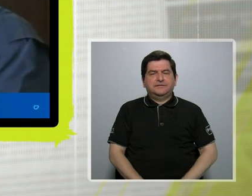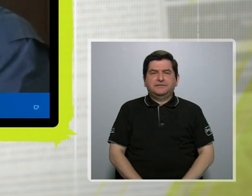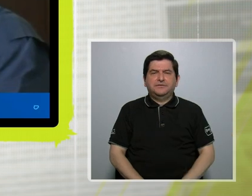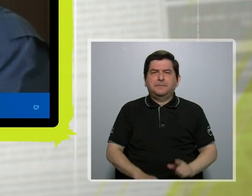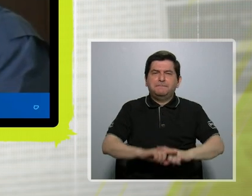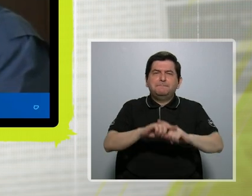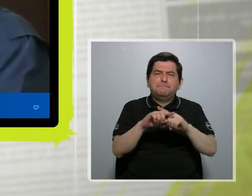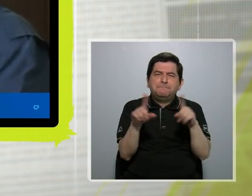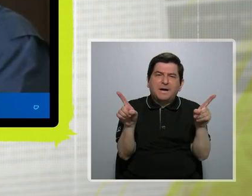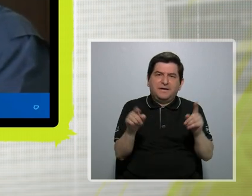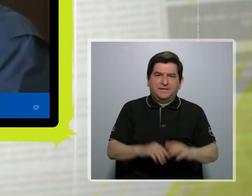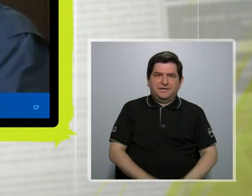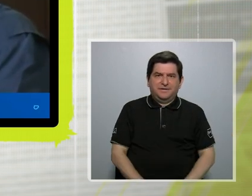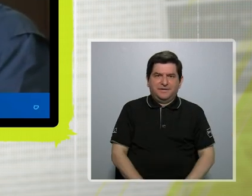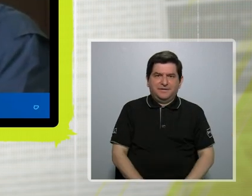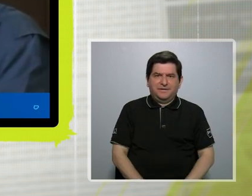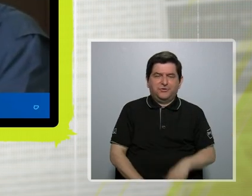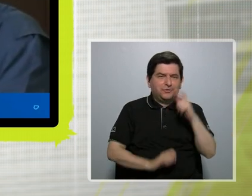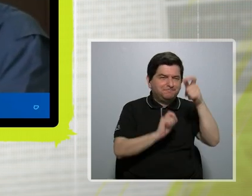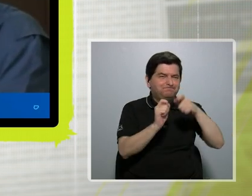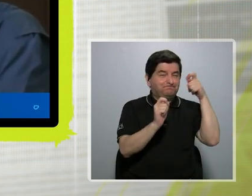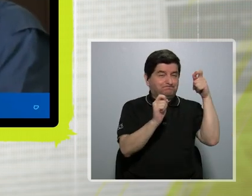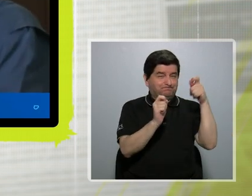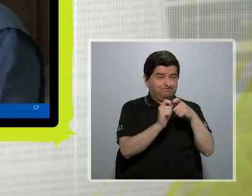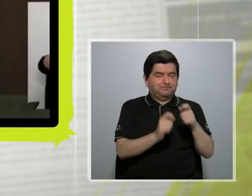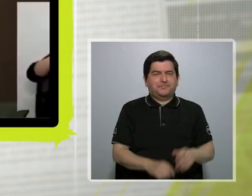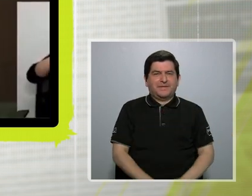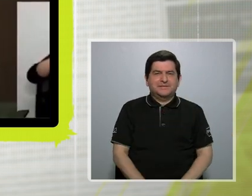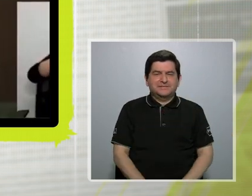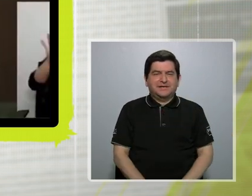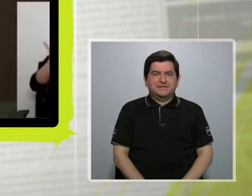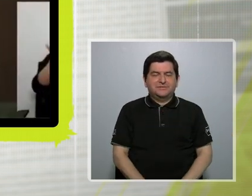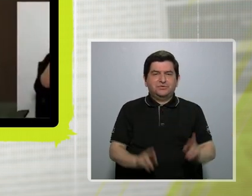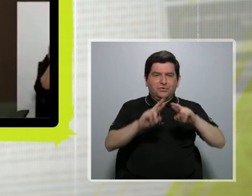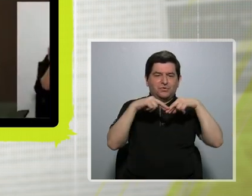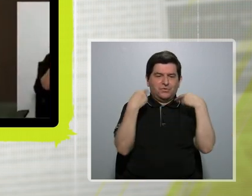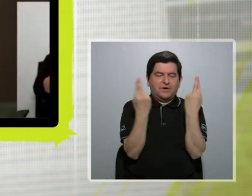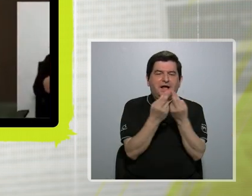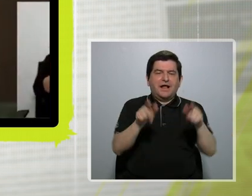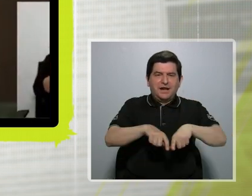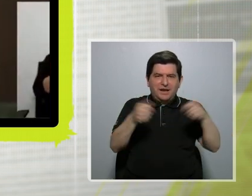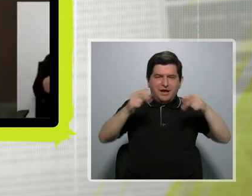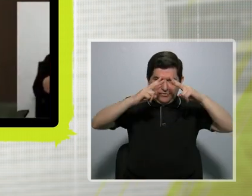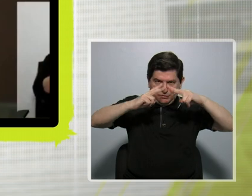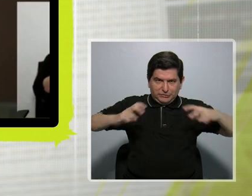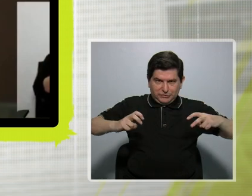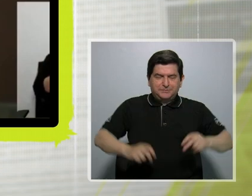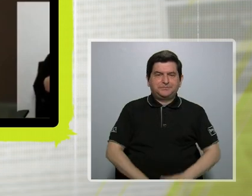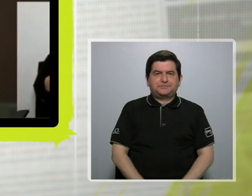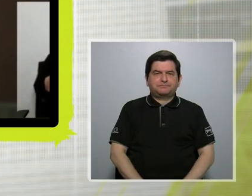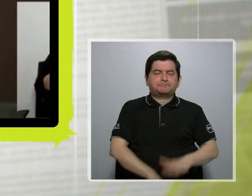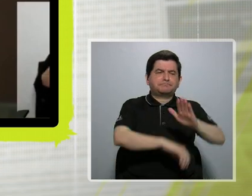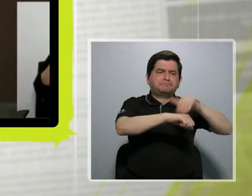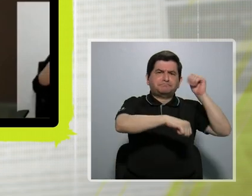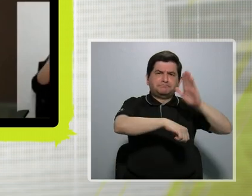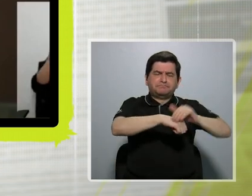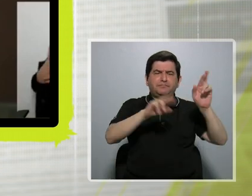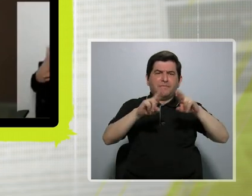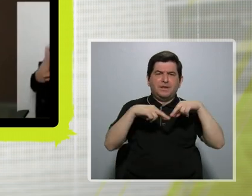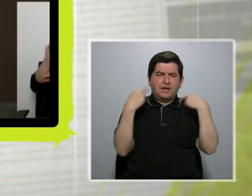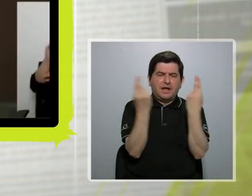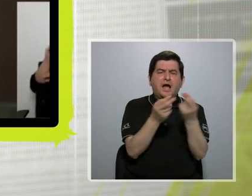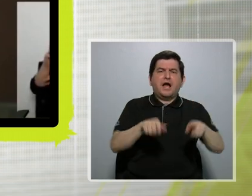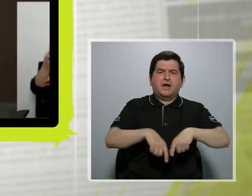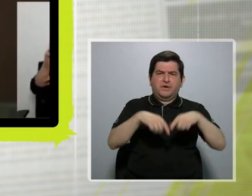vayamos específicamente a las conferencias de prensa. Se convoca conferencias de